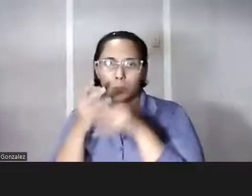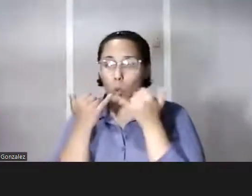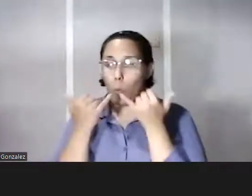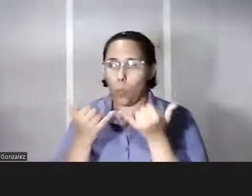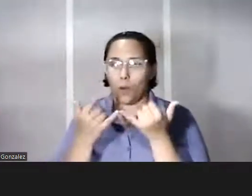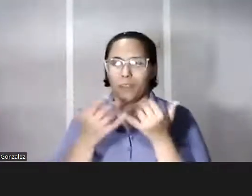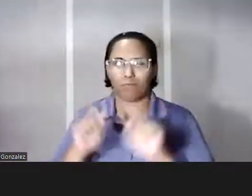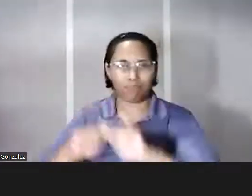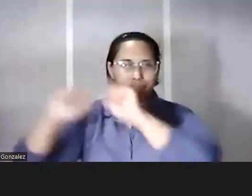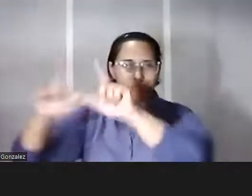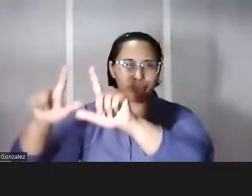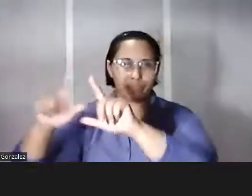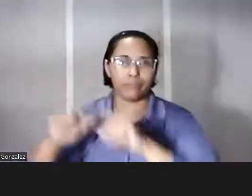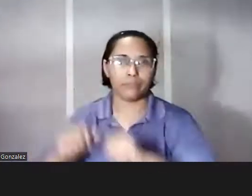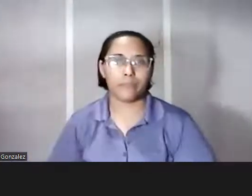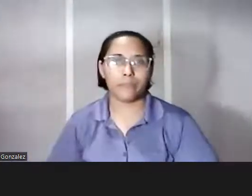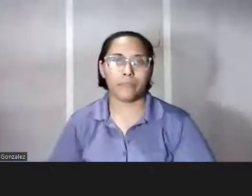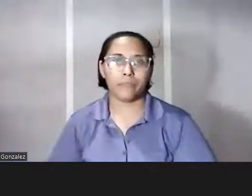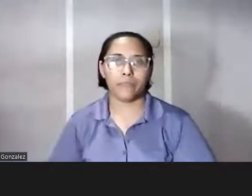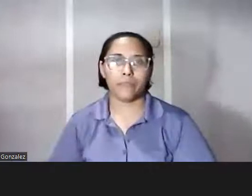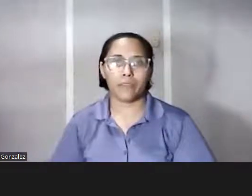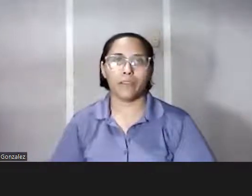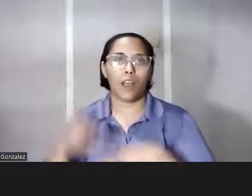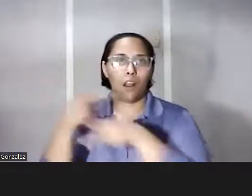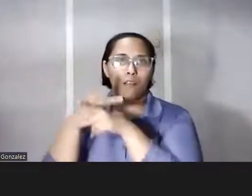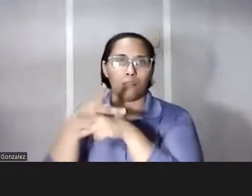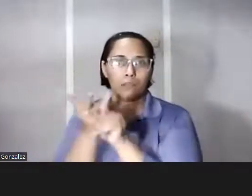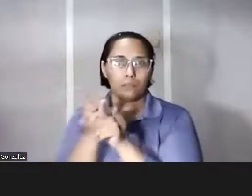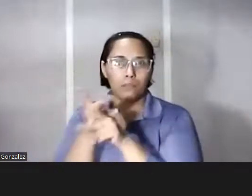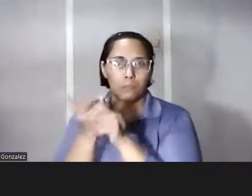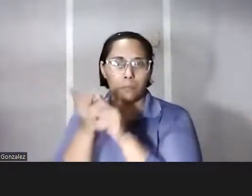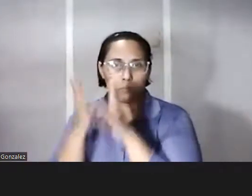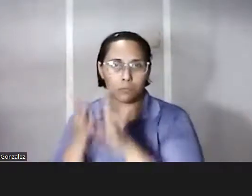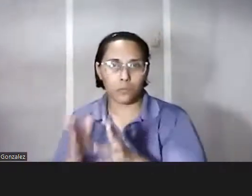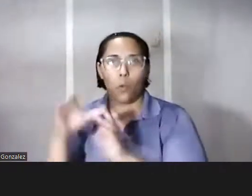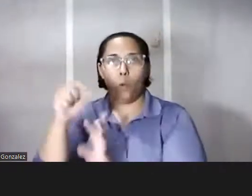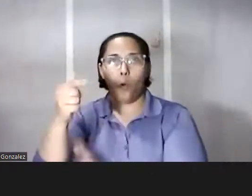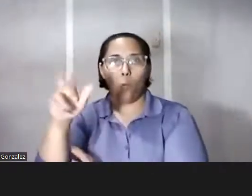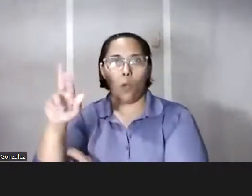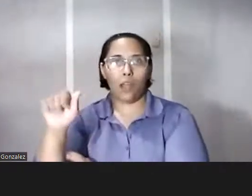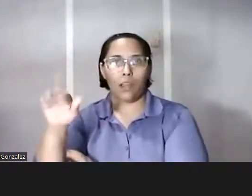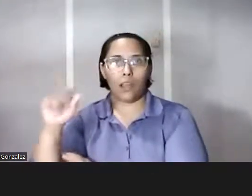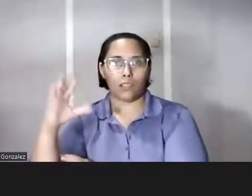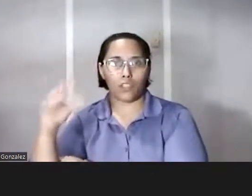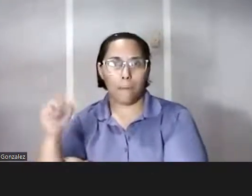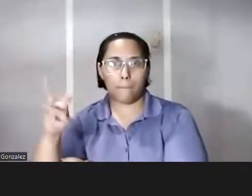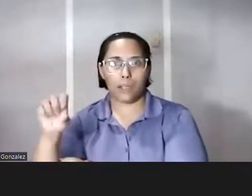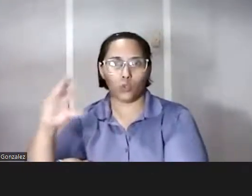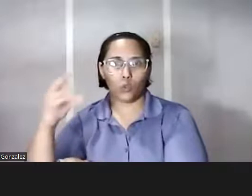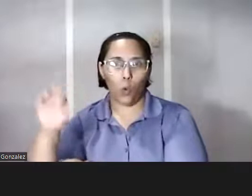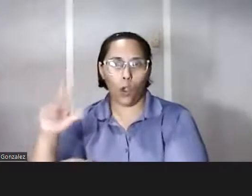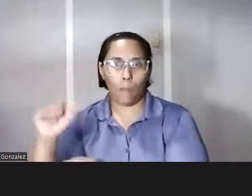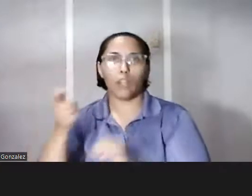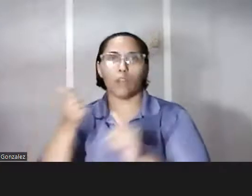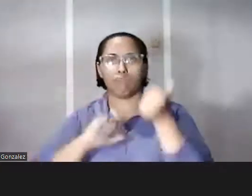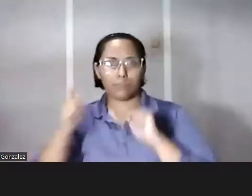ustedes la de un montaje de la producción teatral de la Guaracha del Macho Camacho por parte de la compañía de teatro